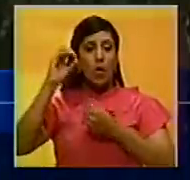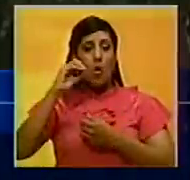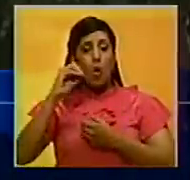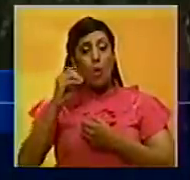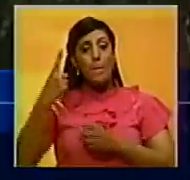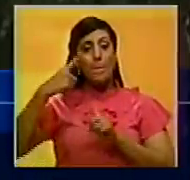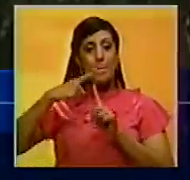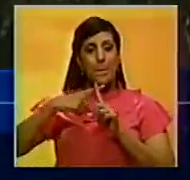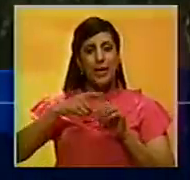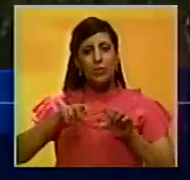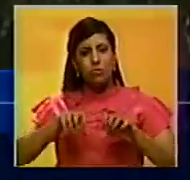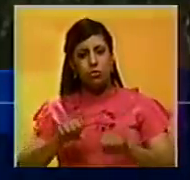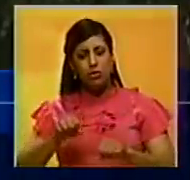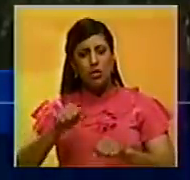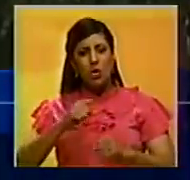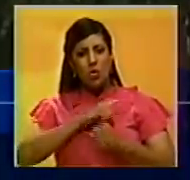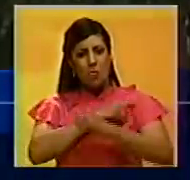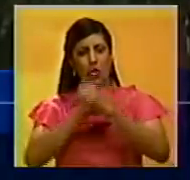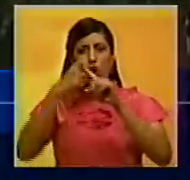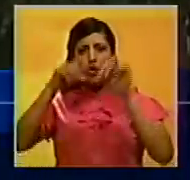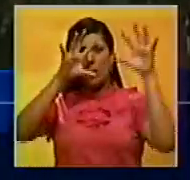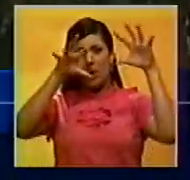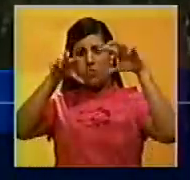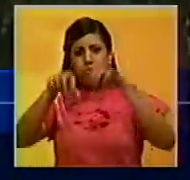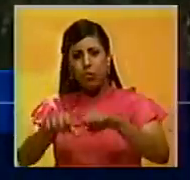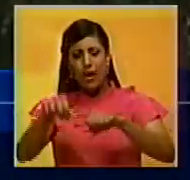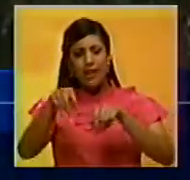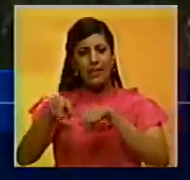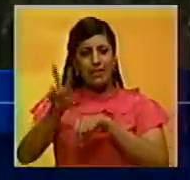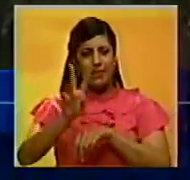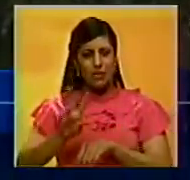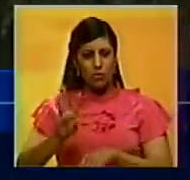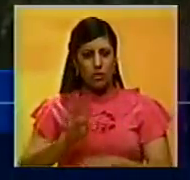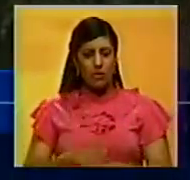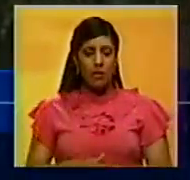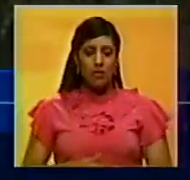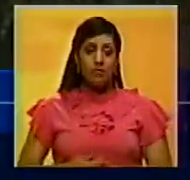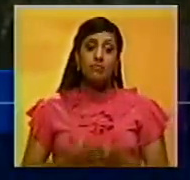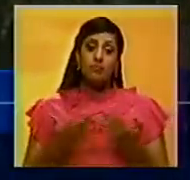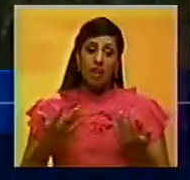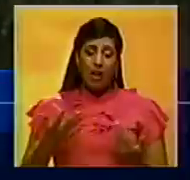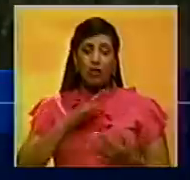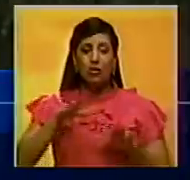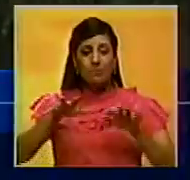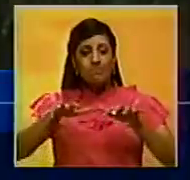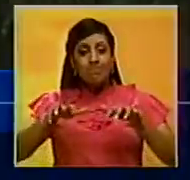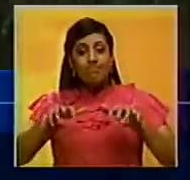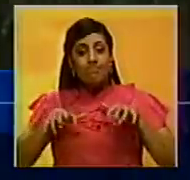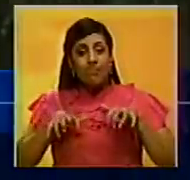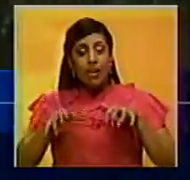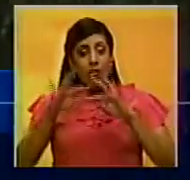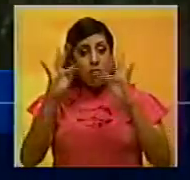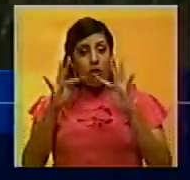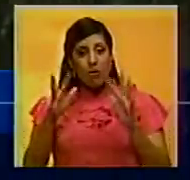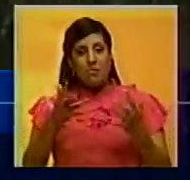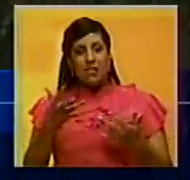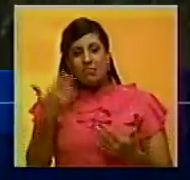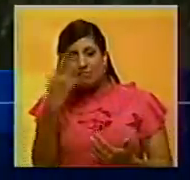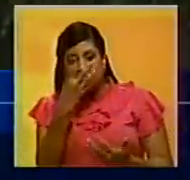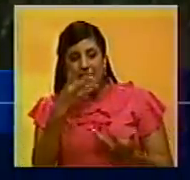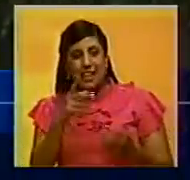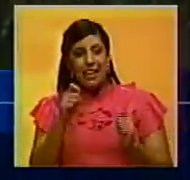incluso la incursión de una potencia extranjera en territorio patrio con el que aspiran en forma vil